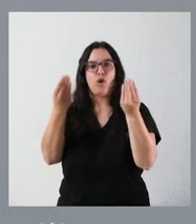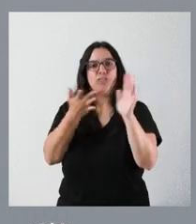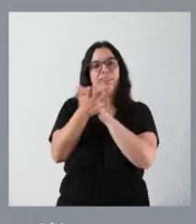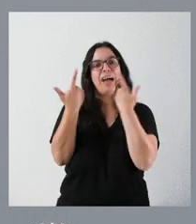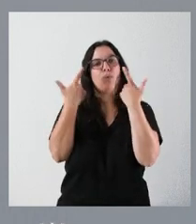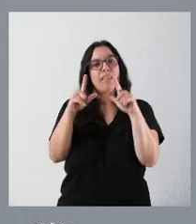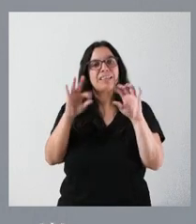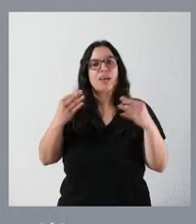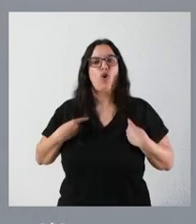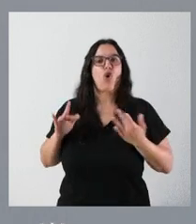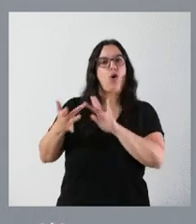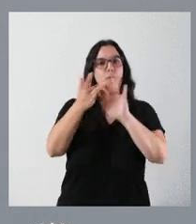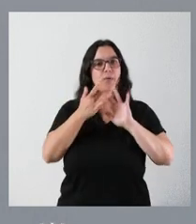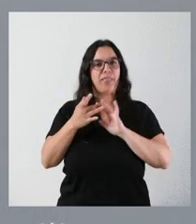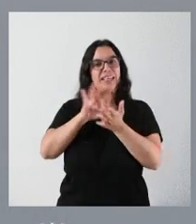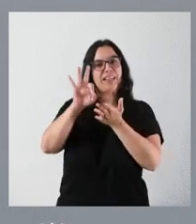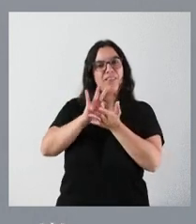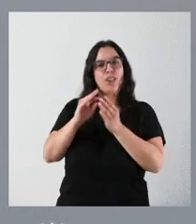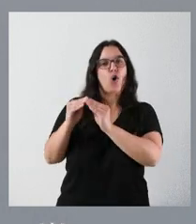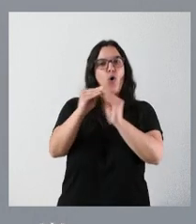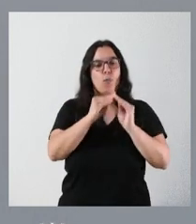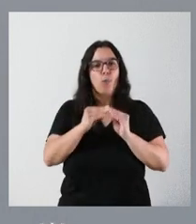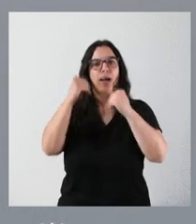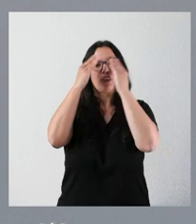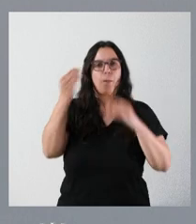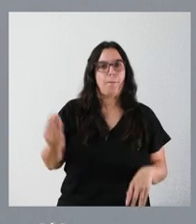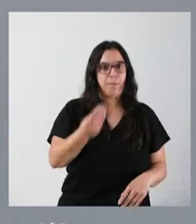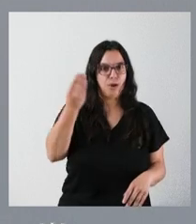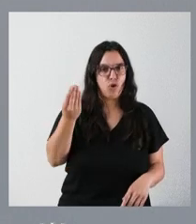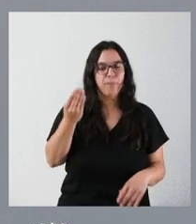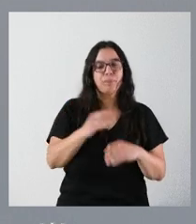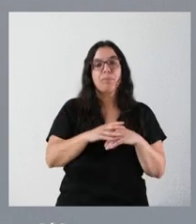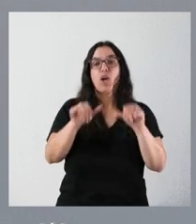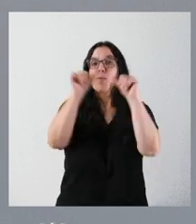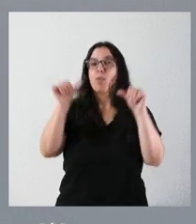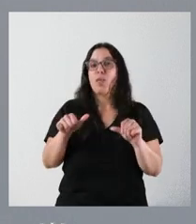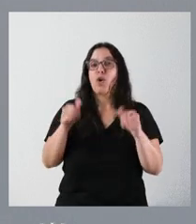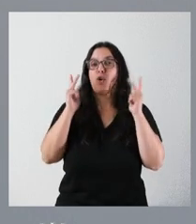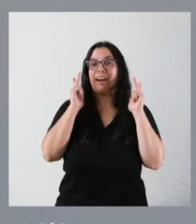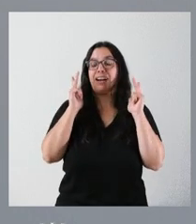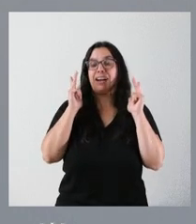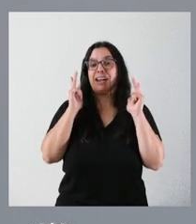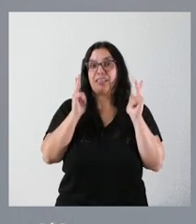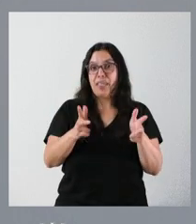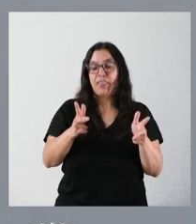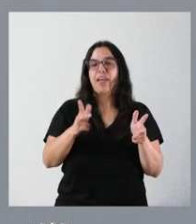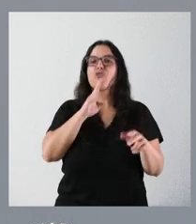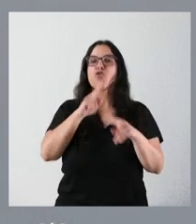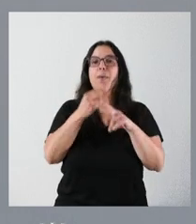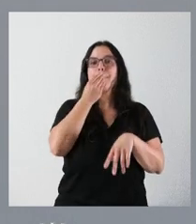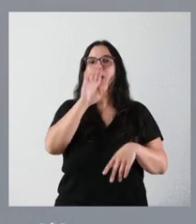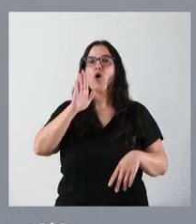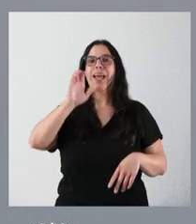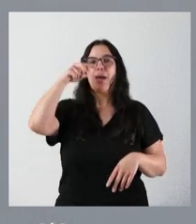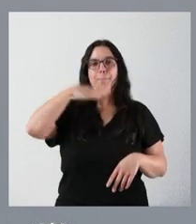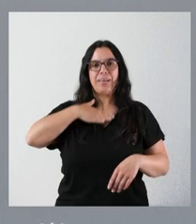convivencia y, por tanto, tienen mejores servicios comunes para la atención. El modelo residencial de Mejor en mi casa, que es el que estamos implantando,